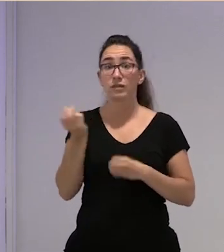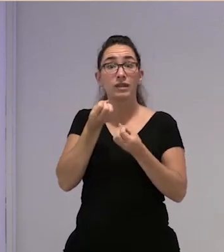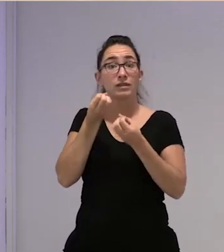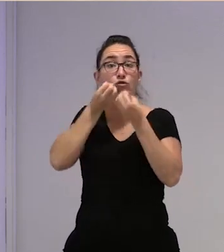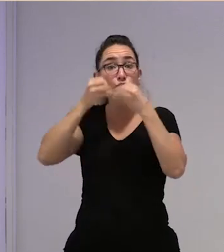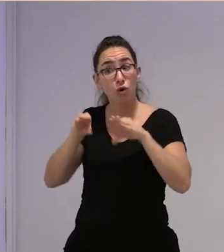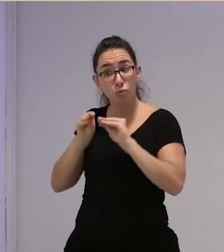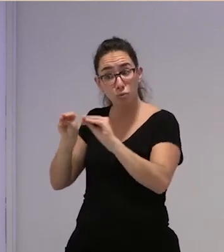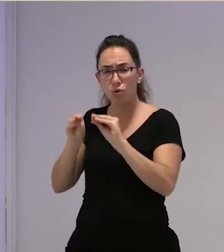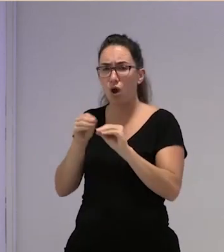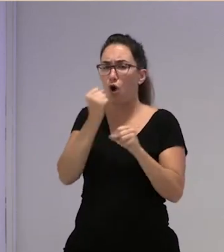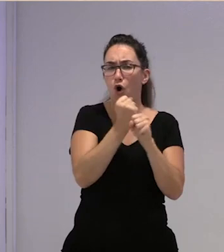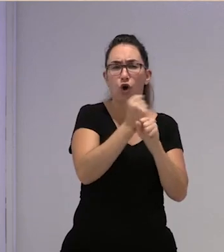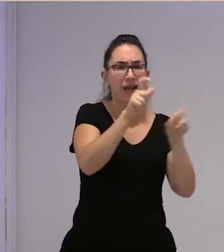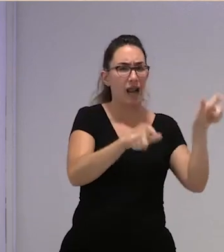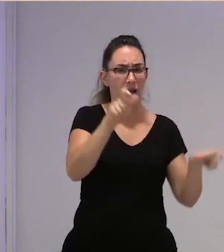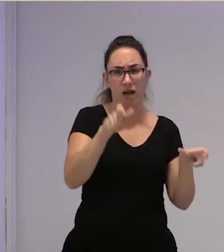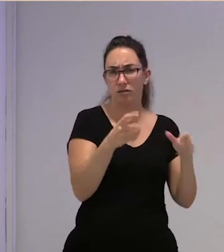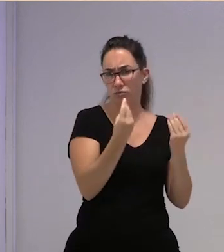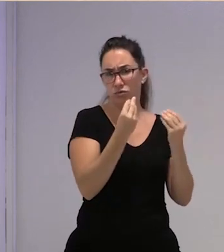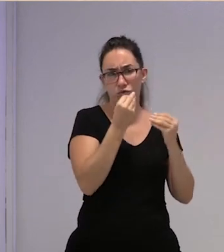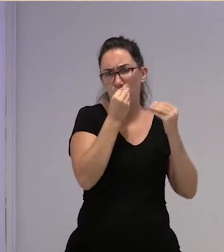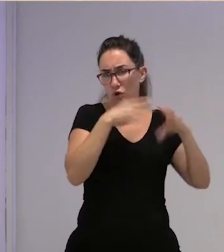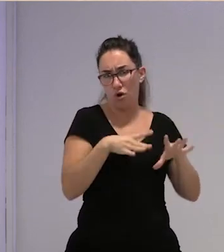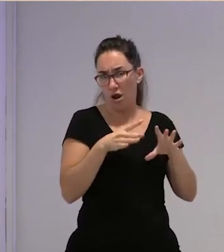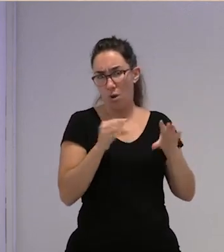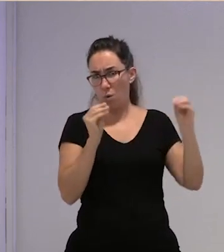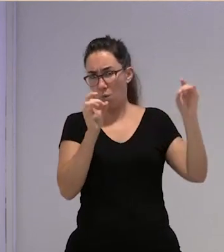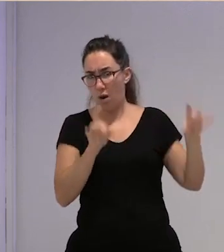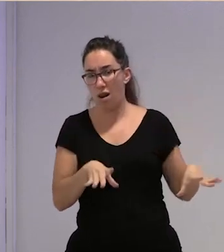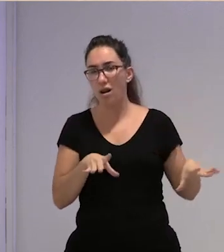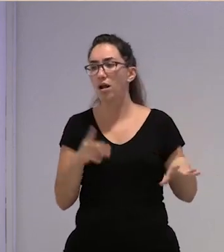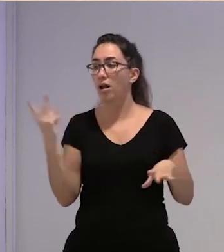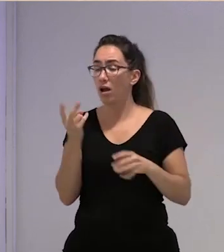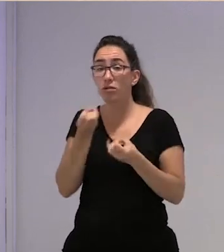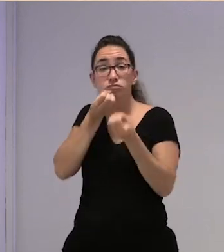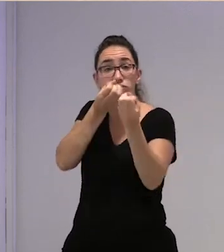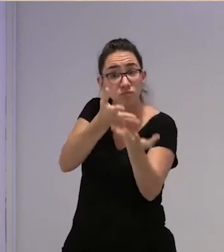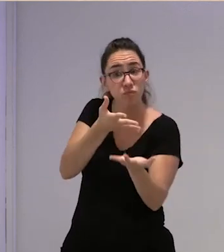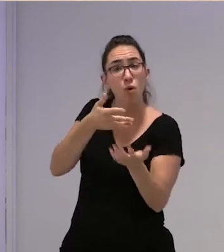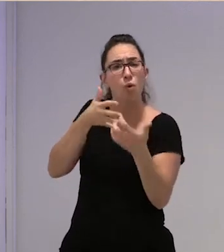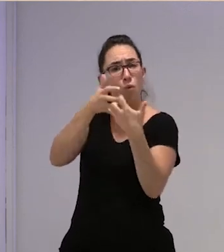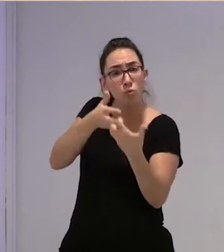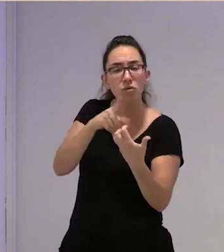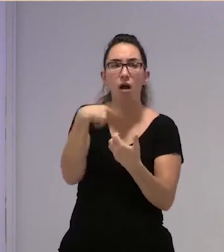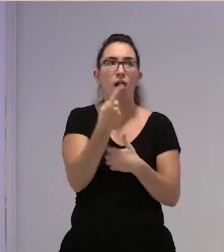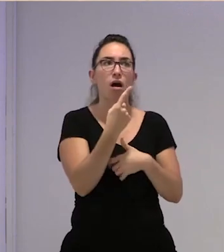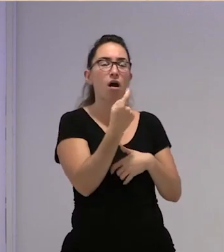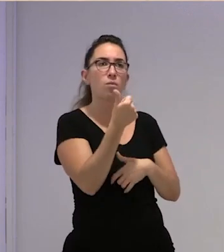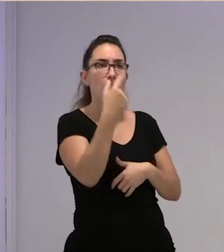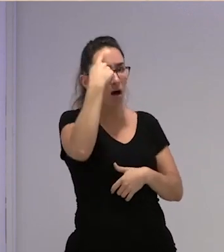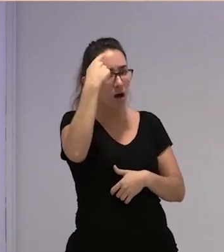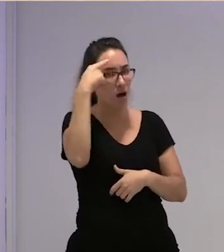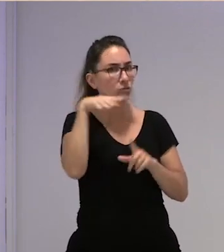jornaleras, porque a través de su mirada, ya lo vais ir viendo, de su testimonio y de su lucha, nos vamos a ir acercando a la situación no solo laboral, sino también